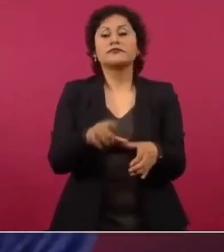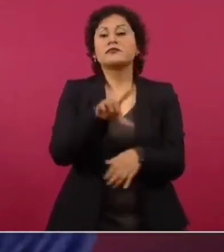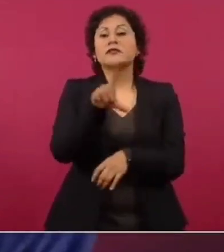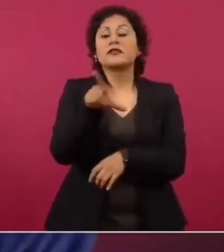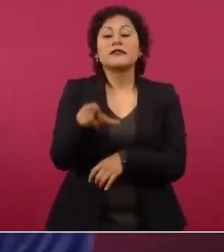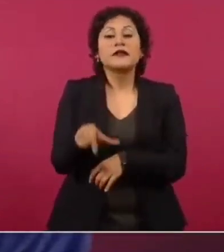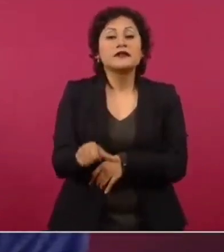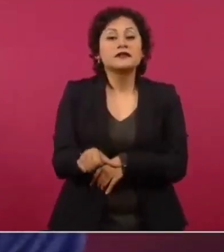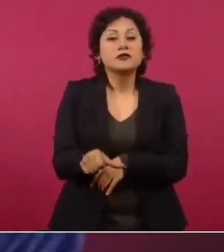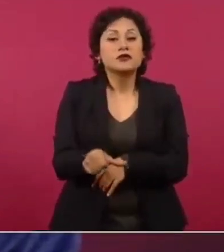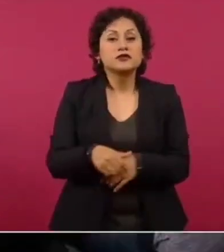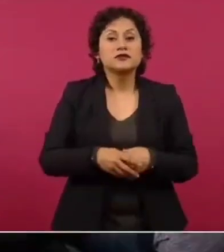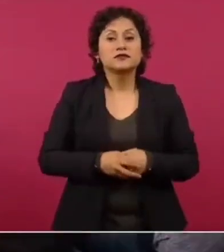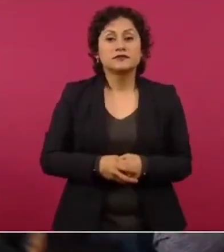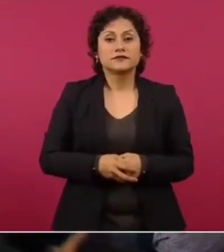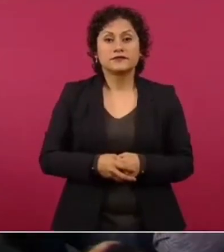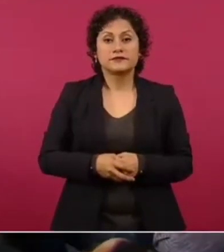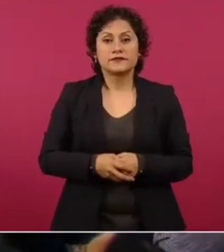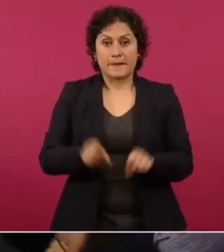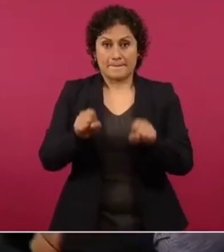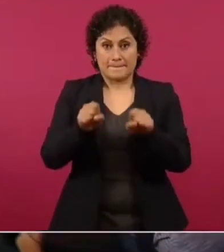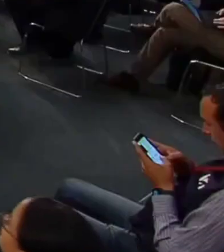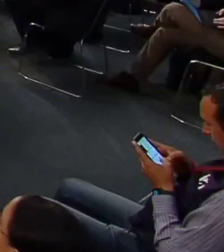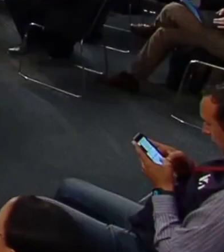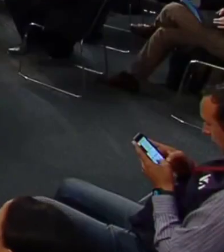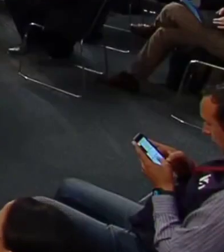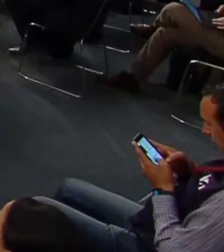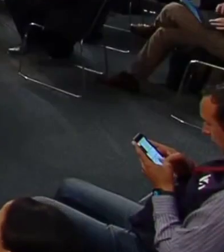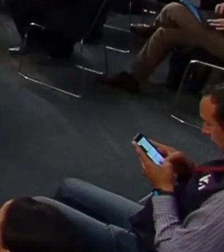el director del deporte.